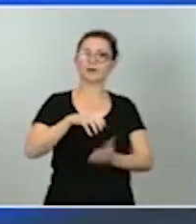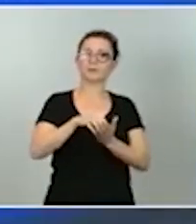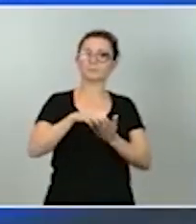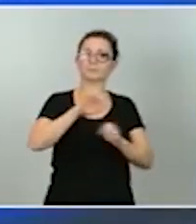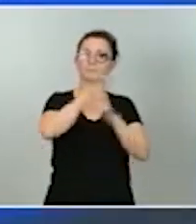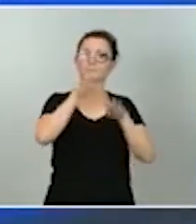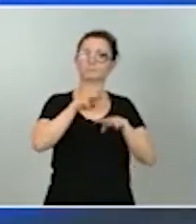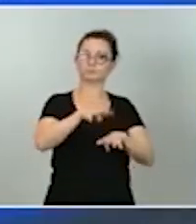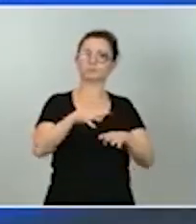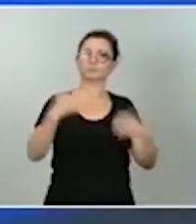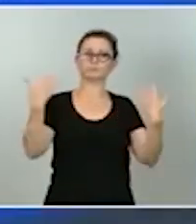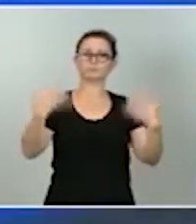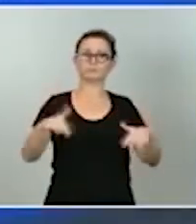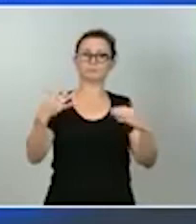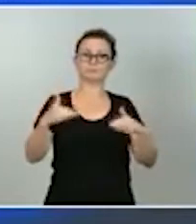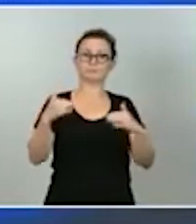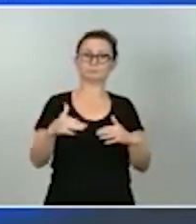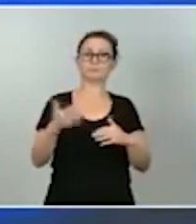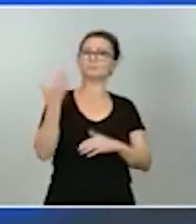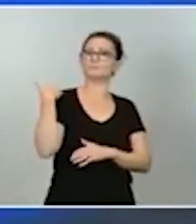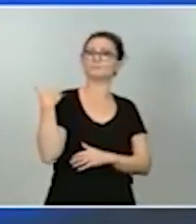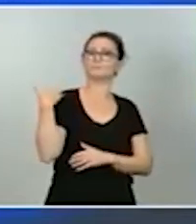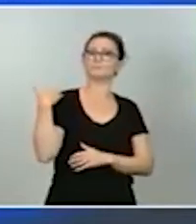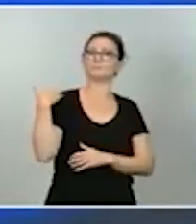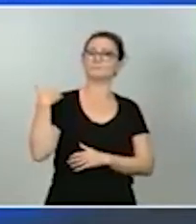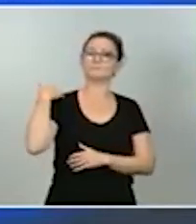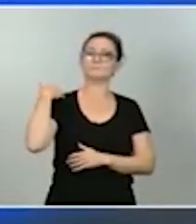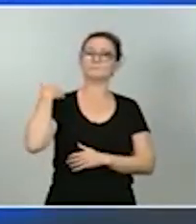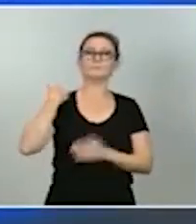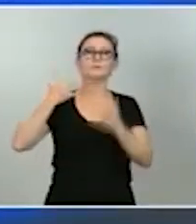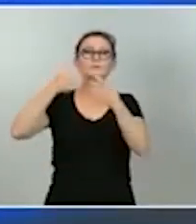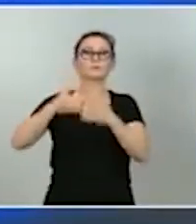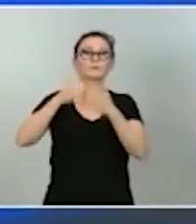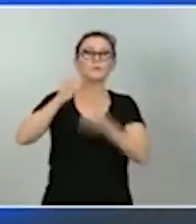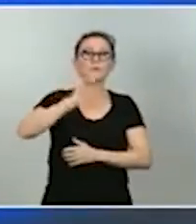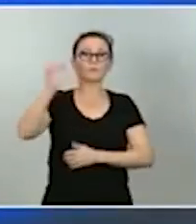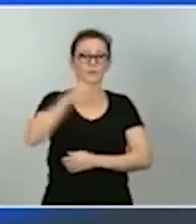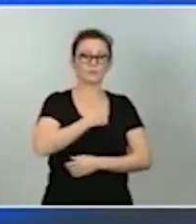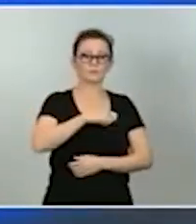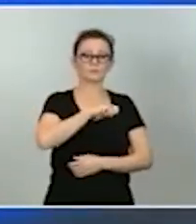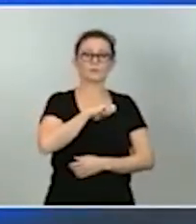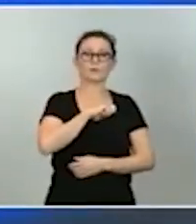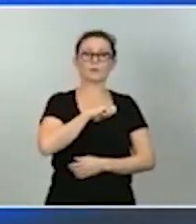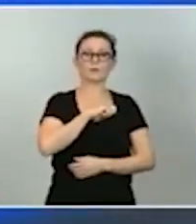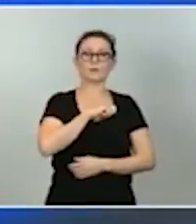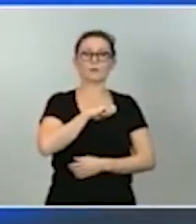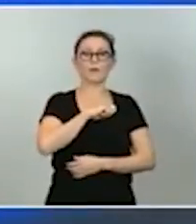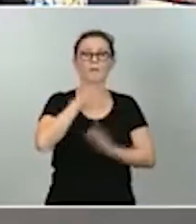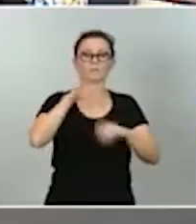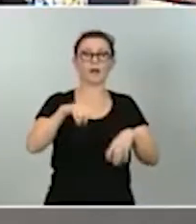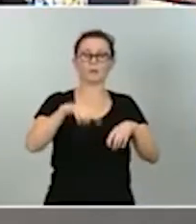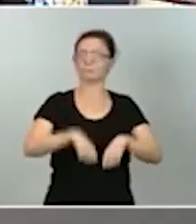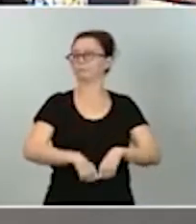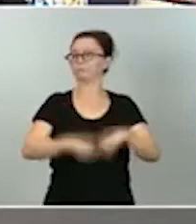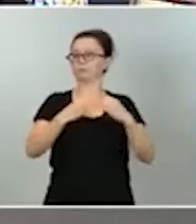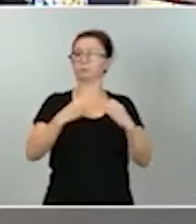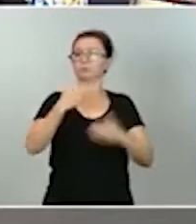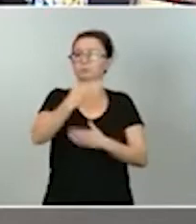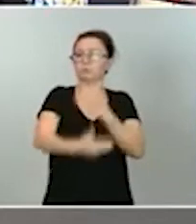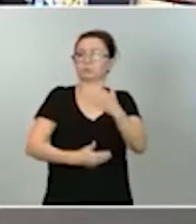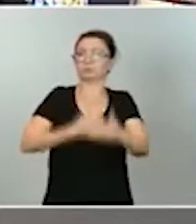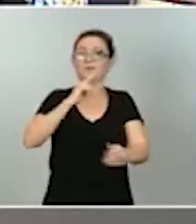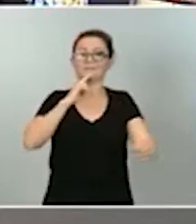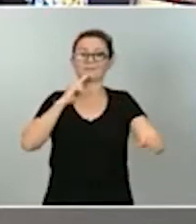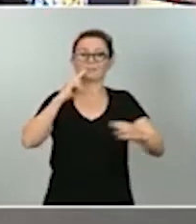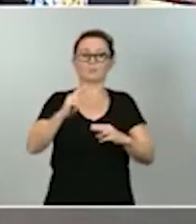la capacidad industrial europea se enfrentó a fuertes disrupciones en los canales comerciales que dificultaron la respuesta autónoma al COVID-19.